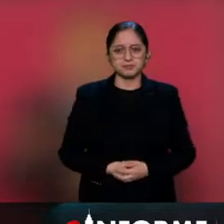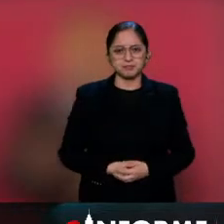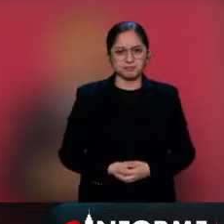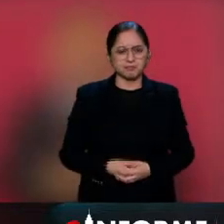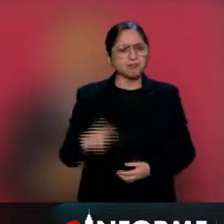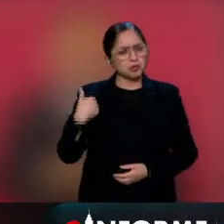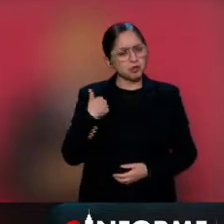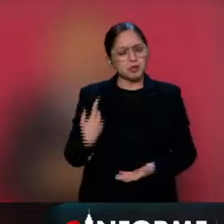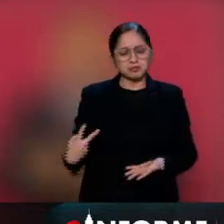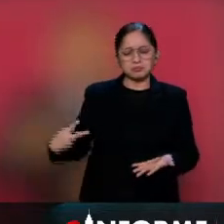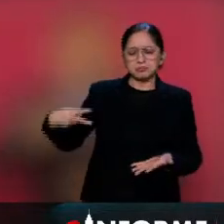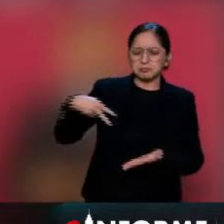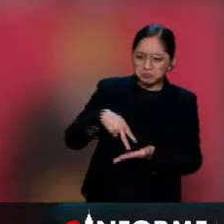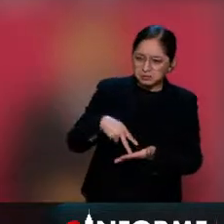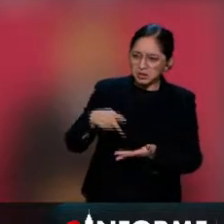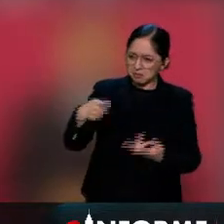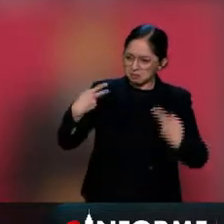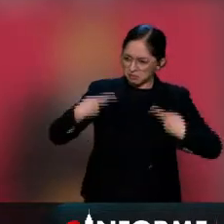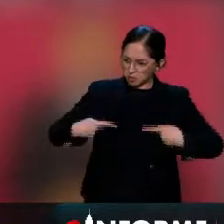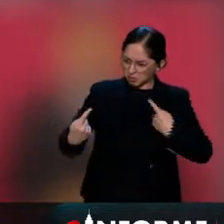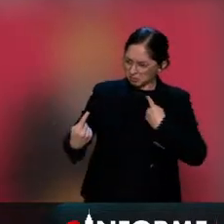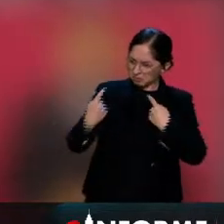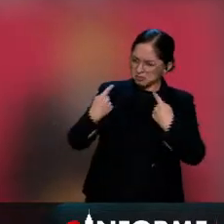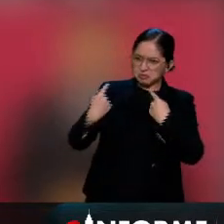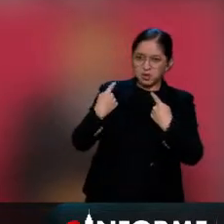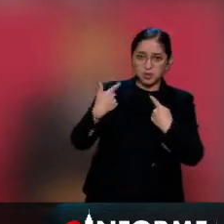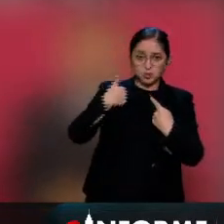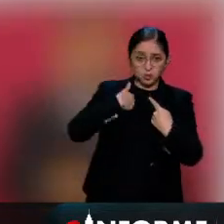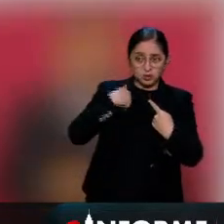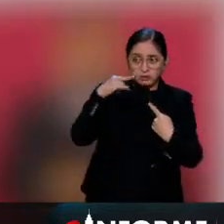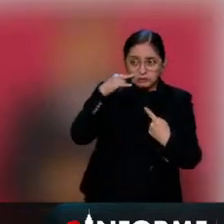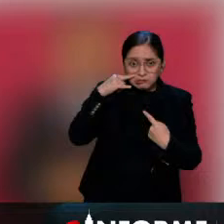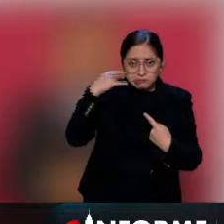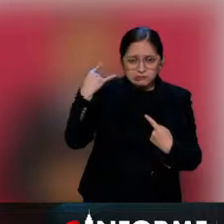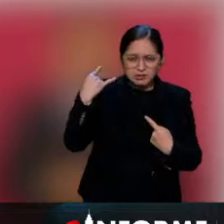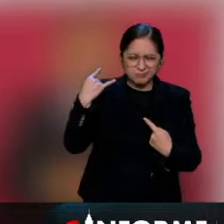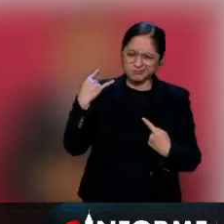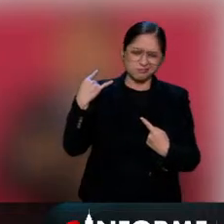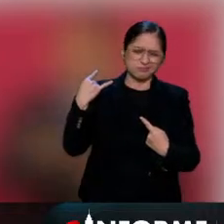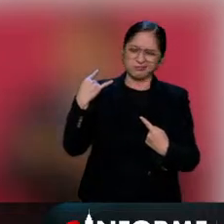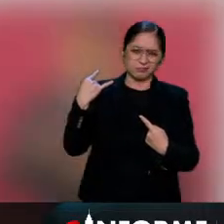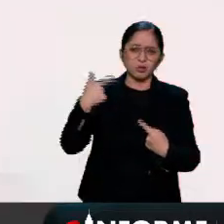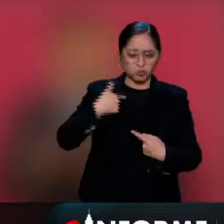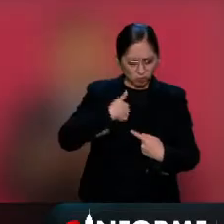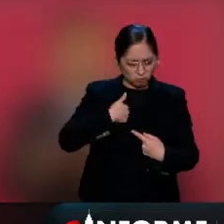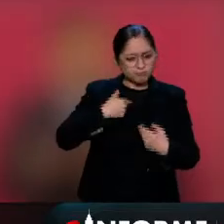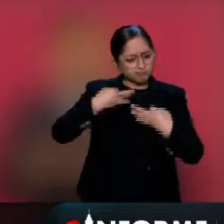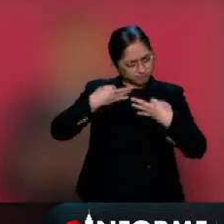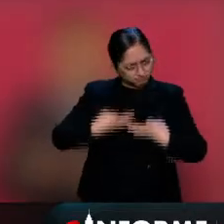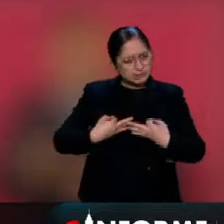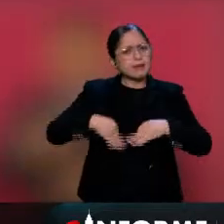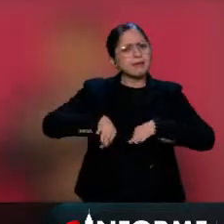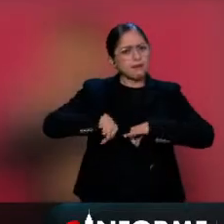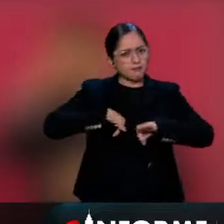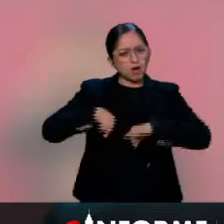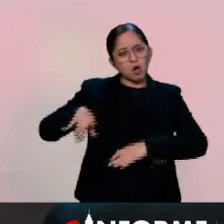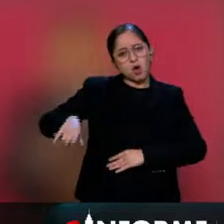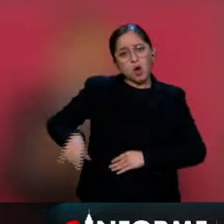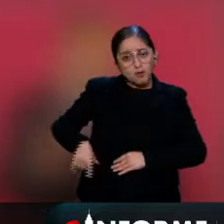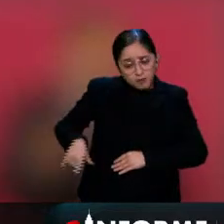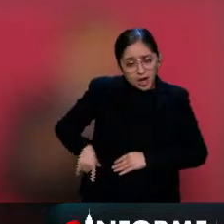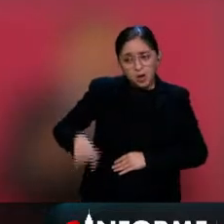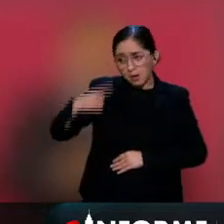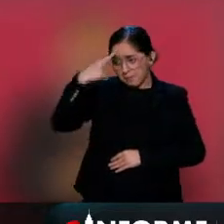yo no lo tomo a mal. Cuando uno es servidor público y hace las cosas pensando en los demás,